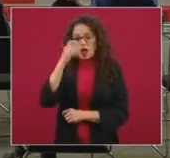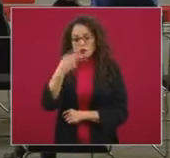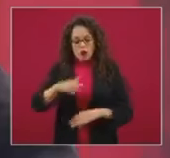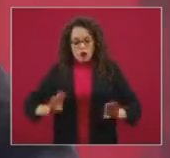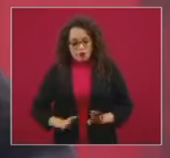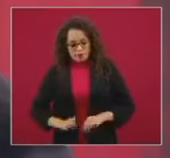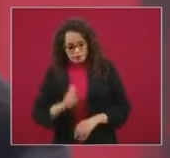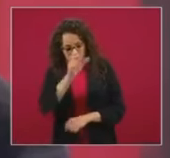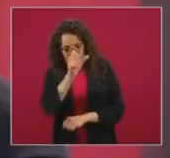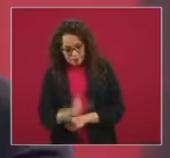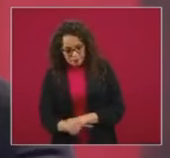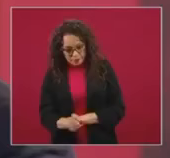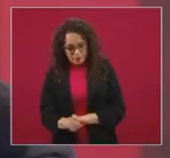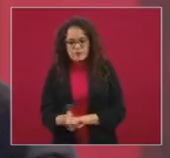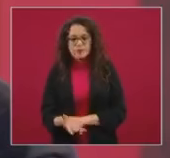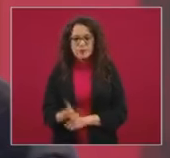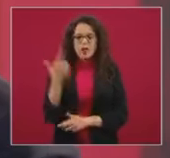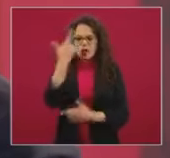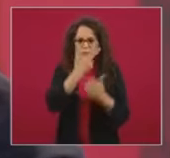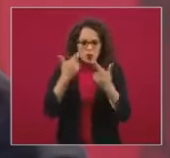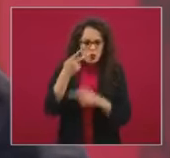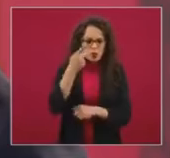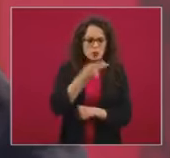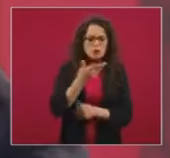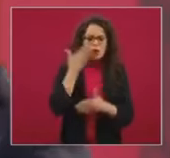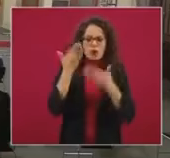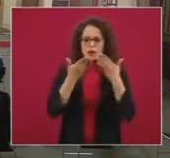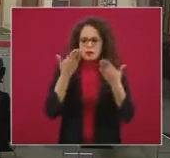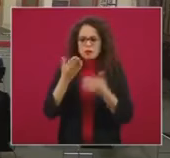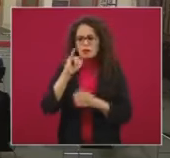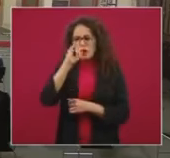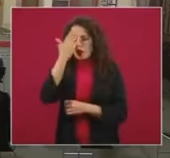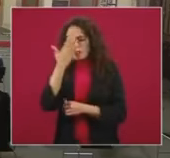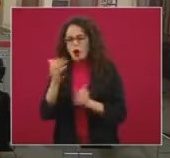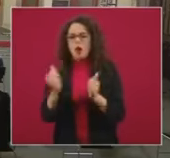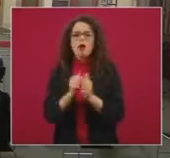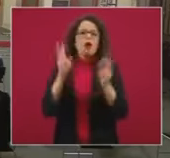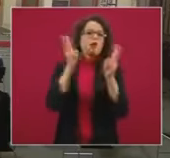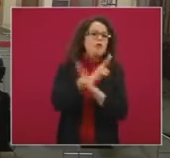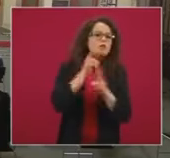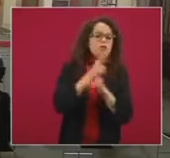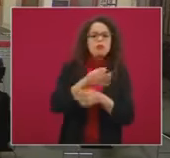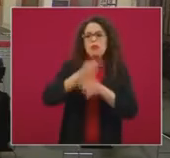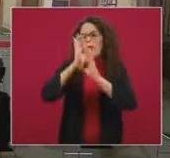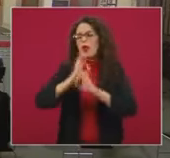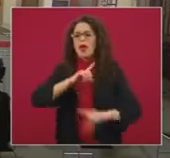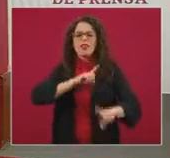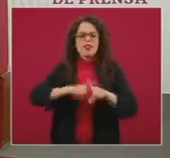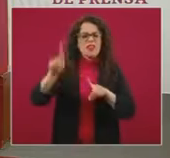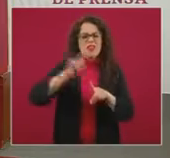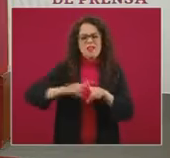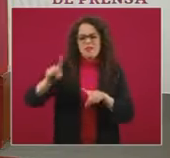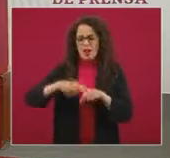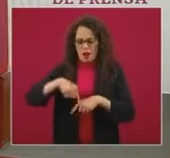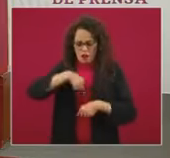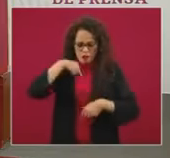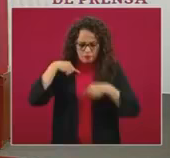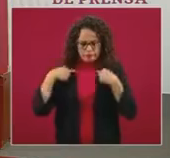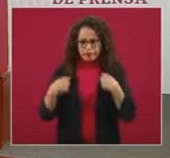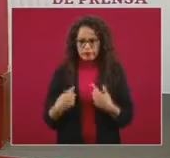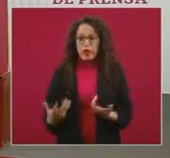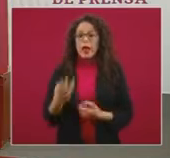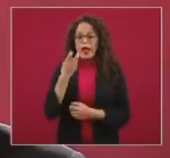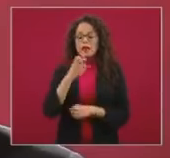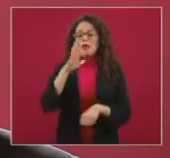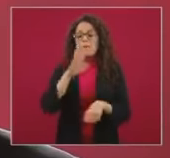paciente revisó sus estudios de imagen sus estudios de funcionalidad respiratoria y le va a hacer las recomendaciones más detalladas posibles